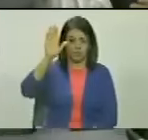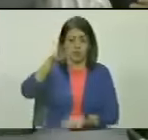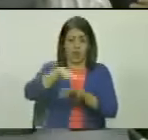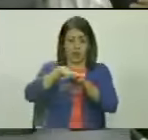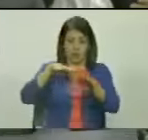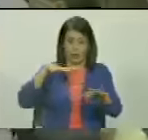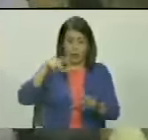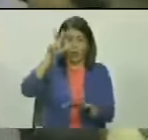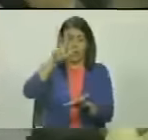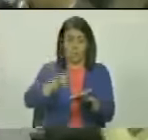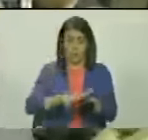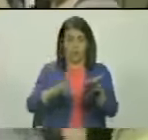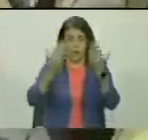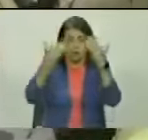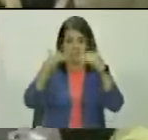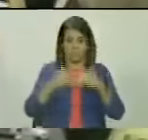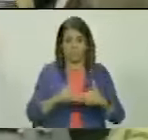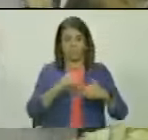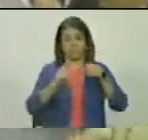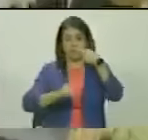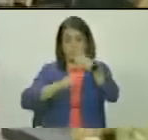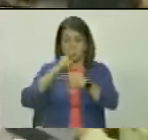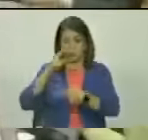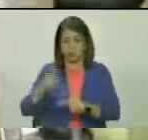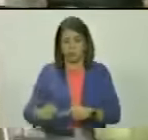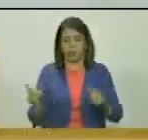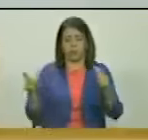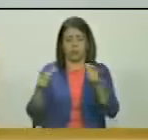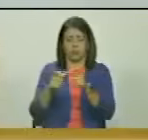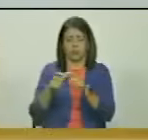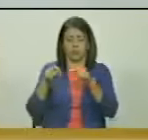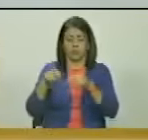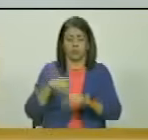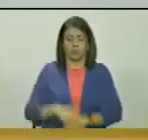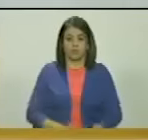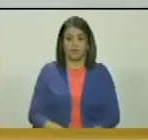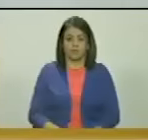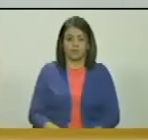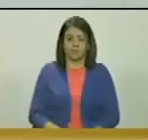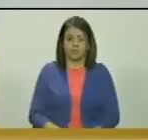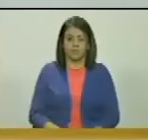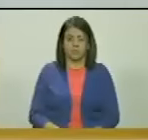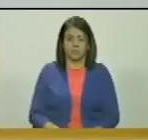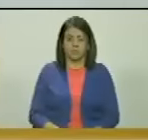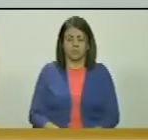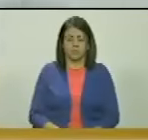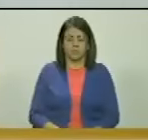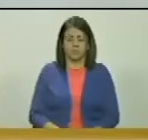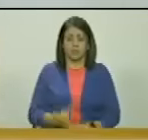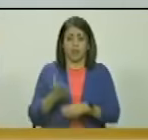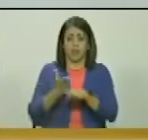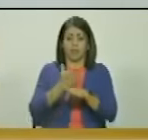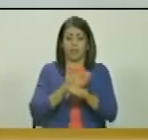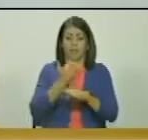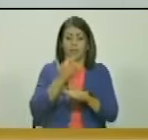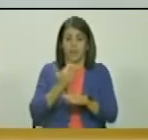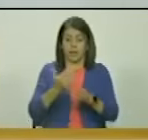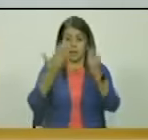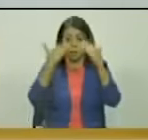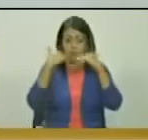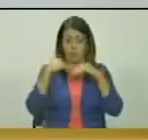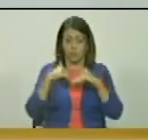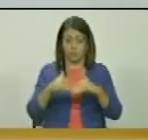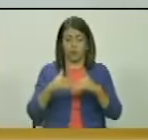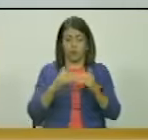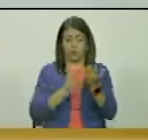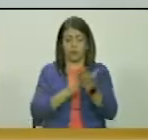mayoría evidente, aprobado, se difiere el punto para la próxima sesión. Antes de solicitar el siguiente punto